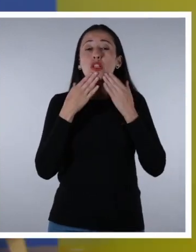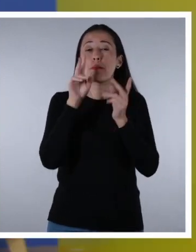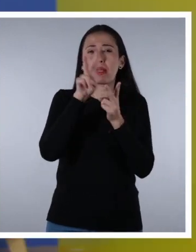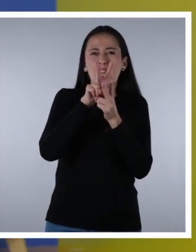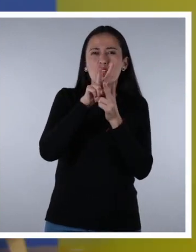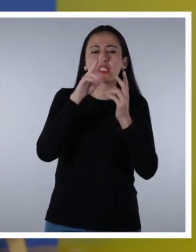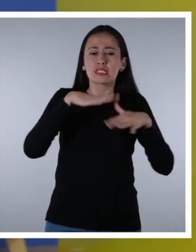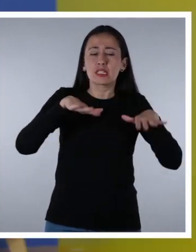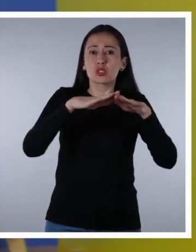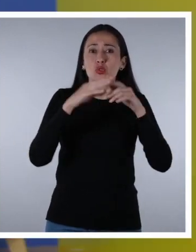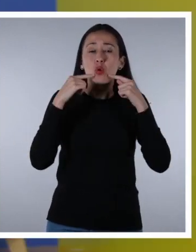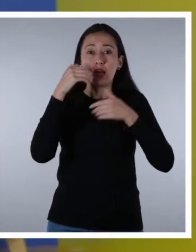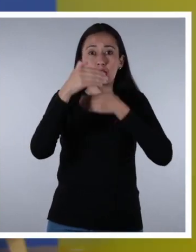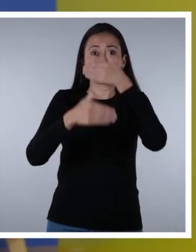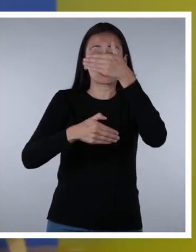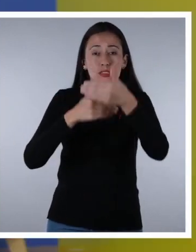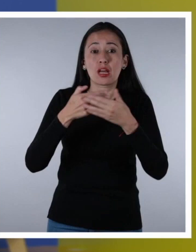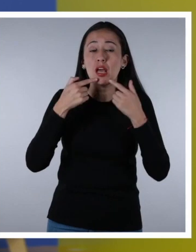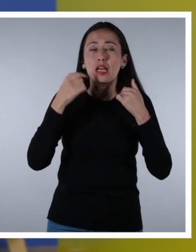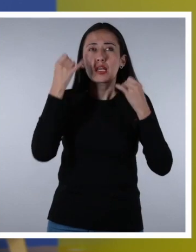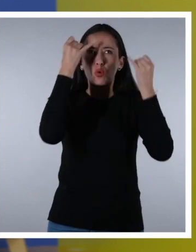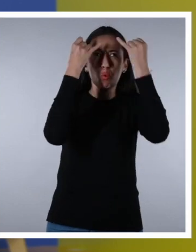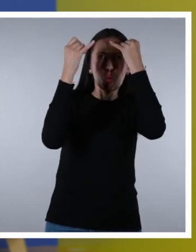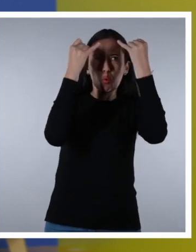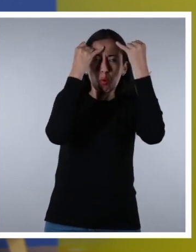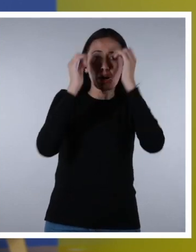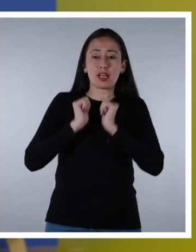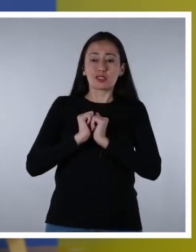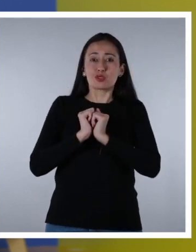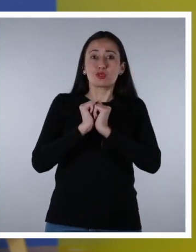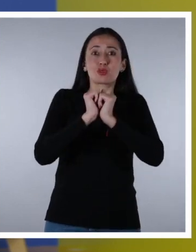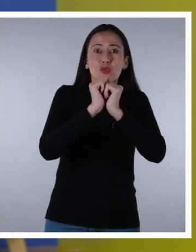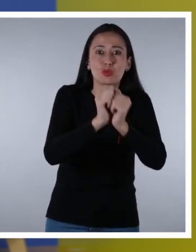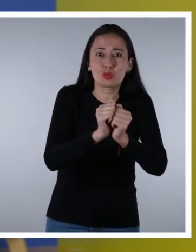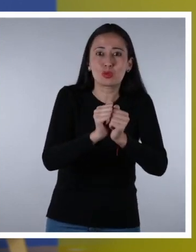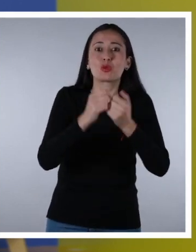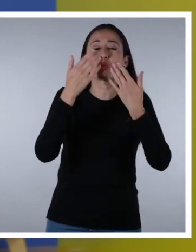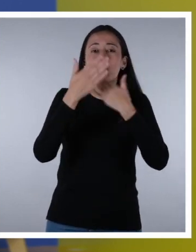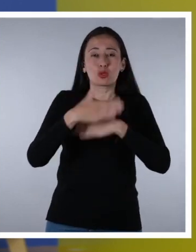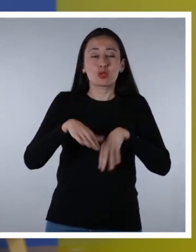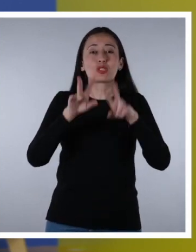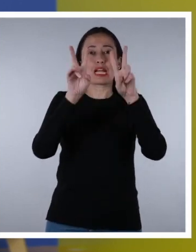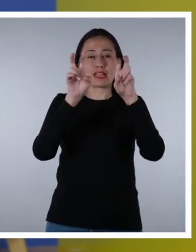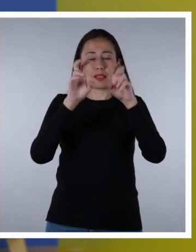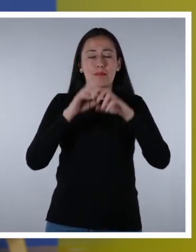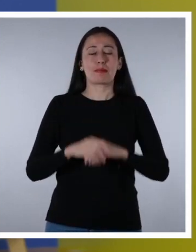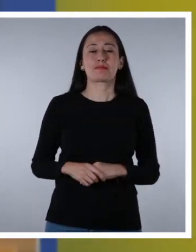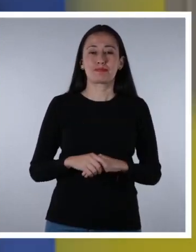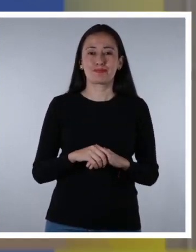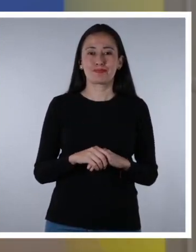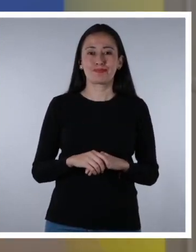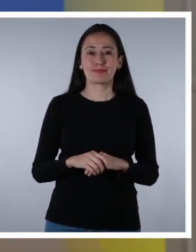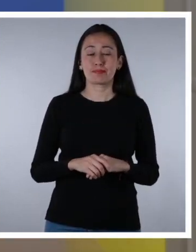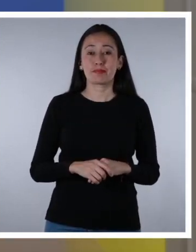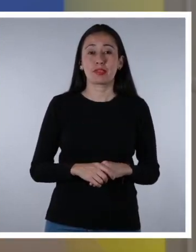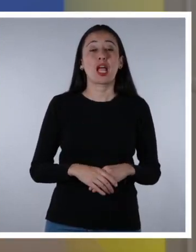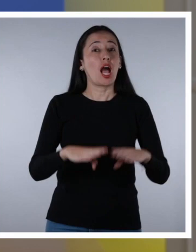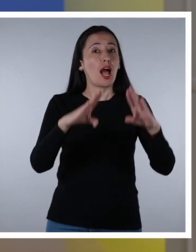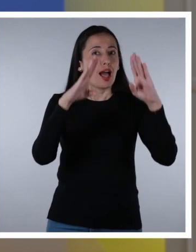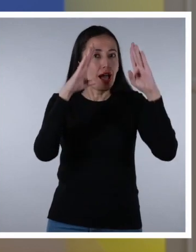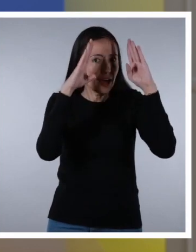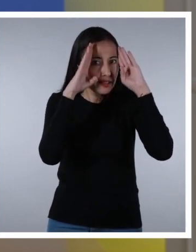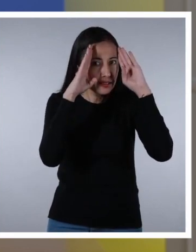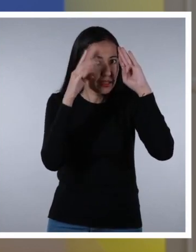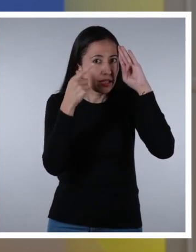Juntos podrán construir sus posturas, opiniones y conclusiones con respecto a esta temática. Mucho